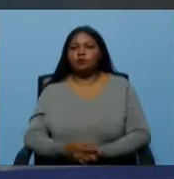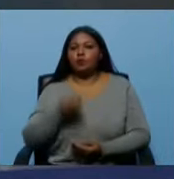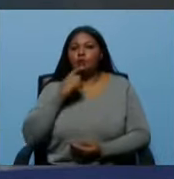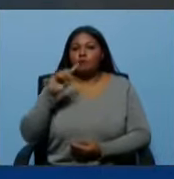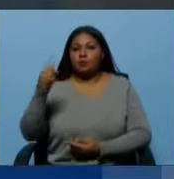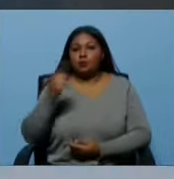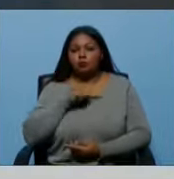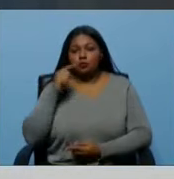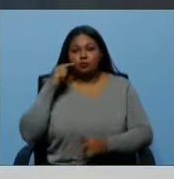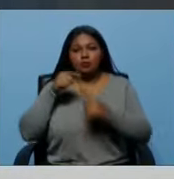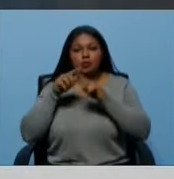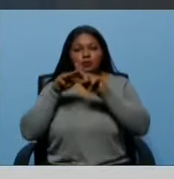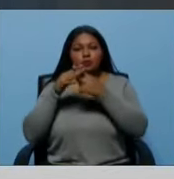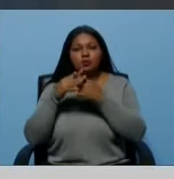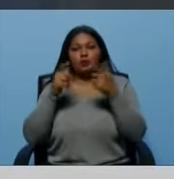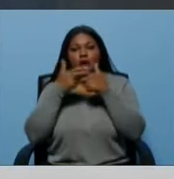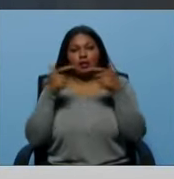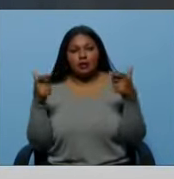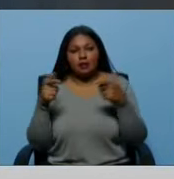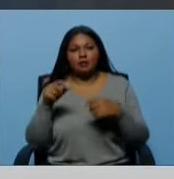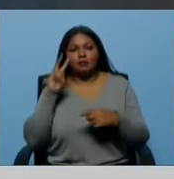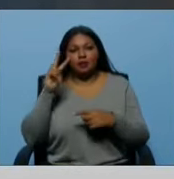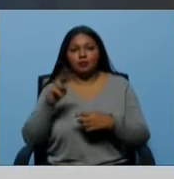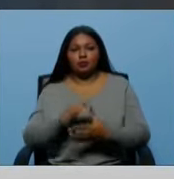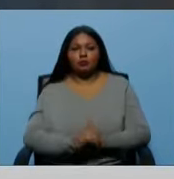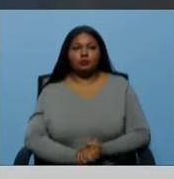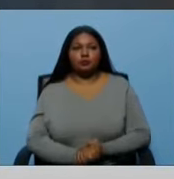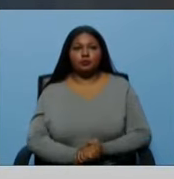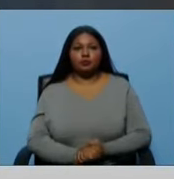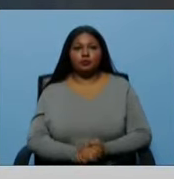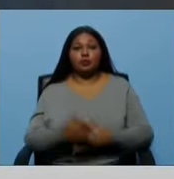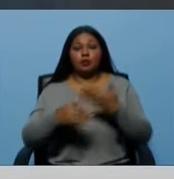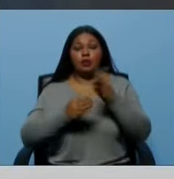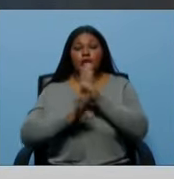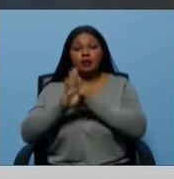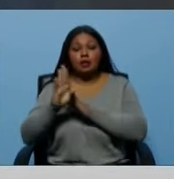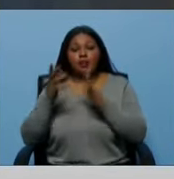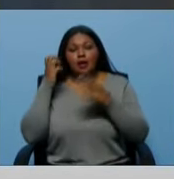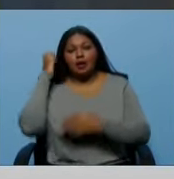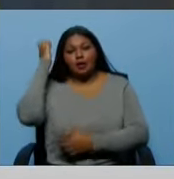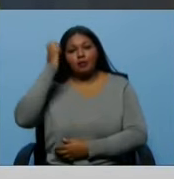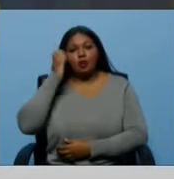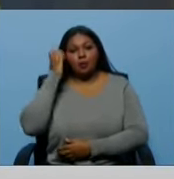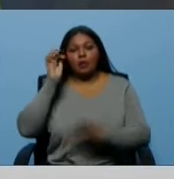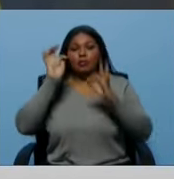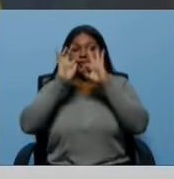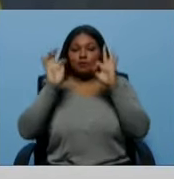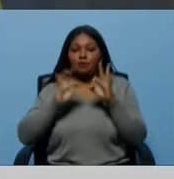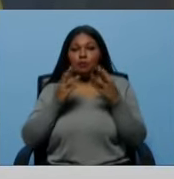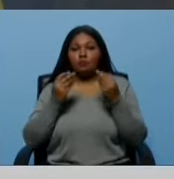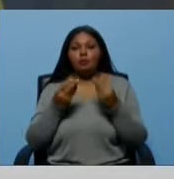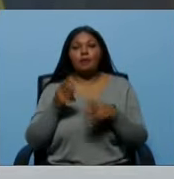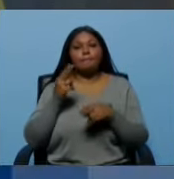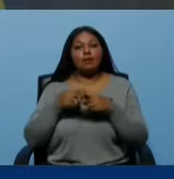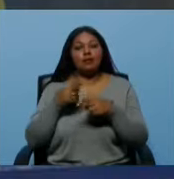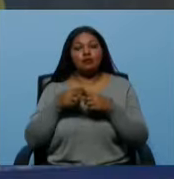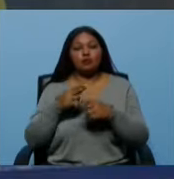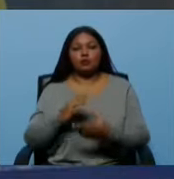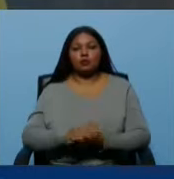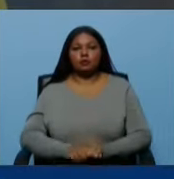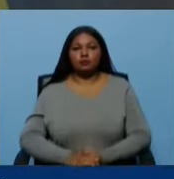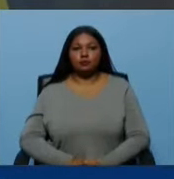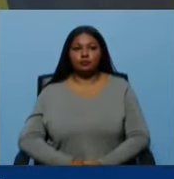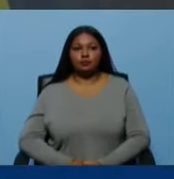fascismo ahorita es un fenómeno global, ¿no? Sí, hagámoslo de Inglaterra, ¿no? Que ha estado avanzando en Europa de manera muy peligrosa.